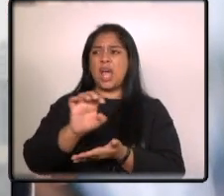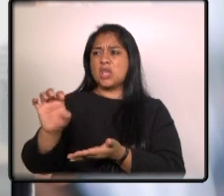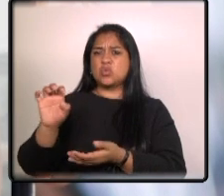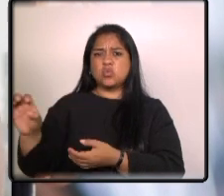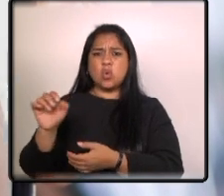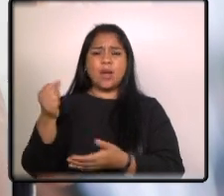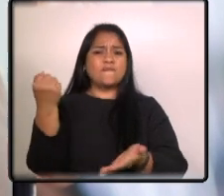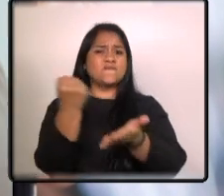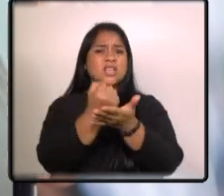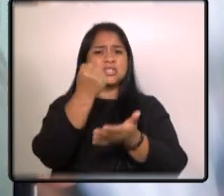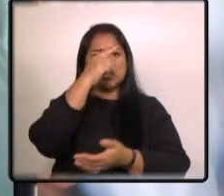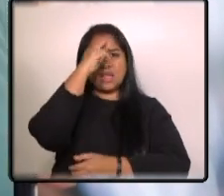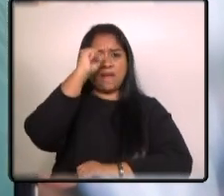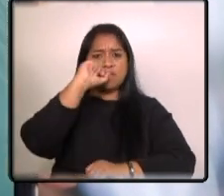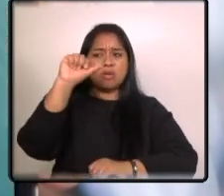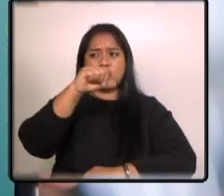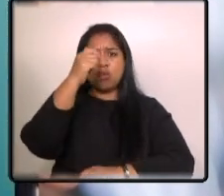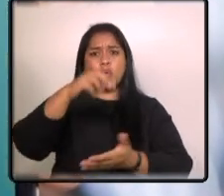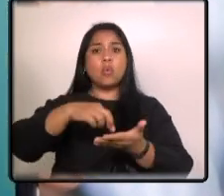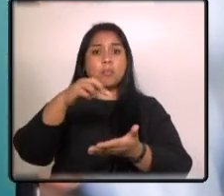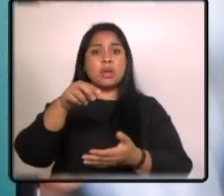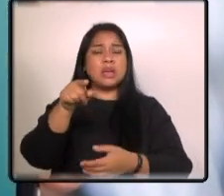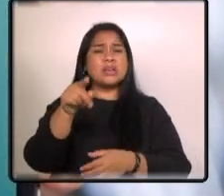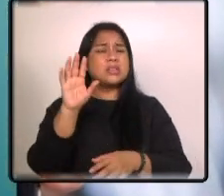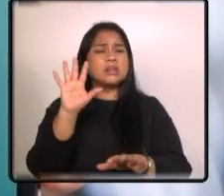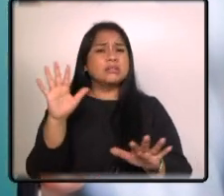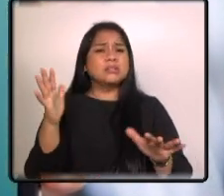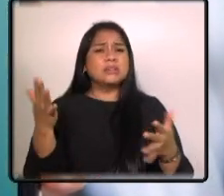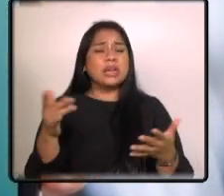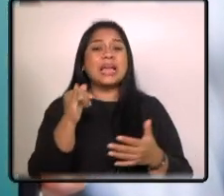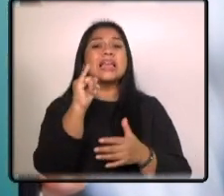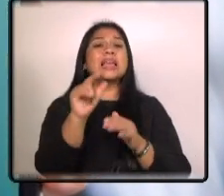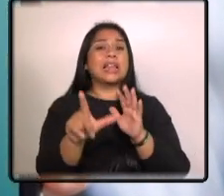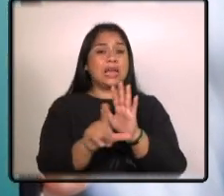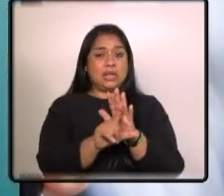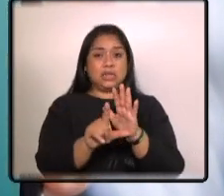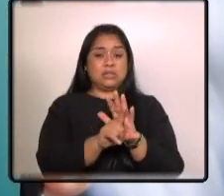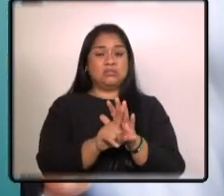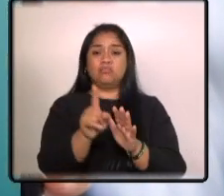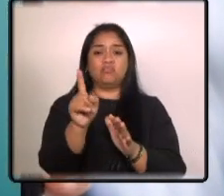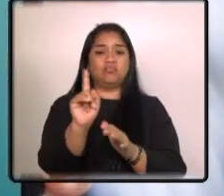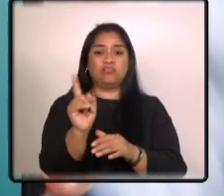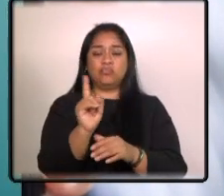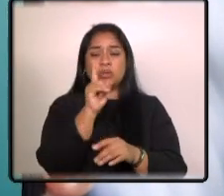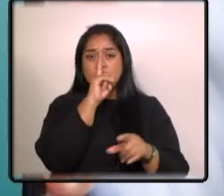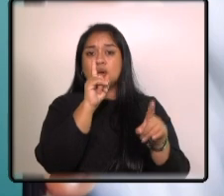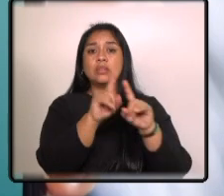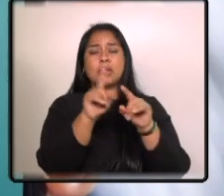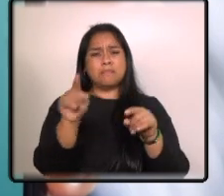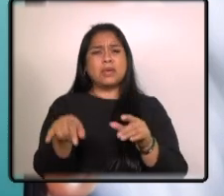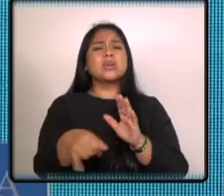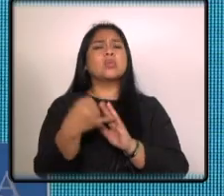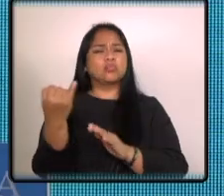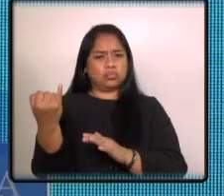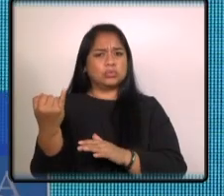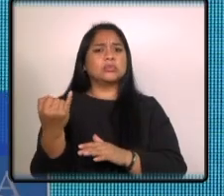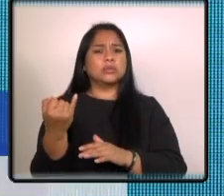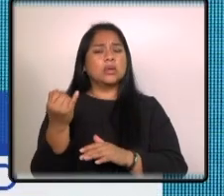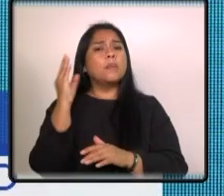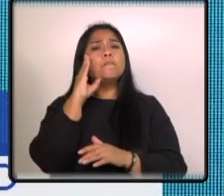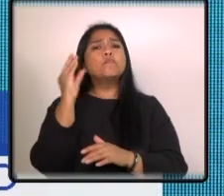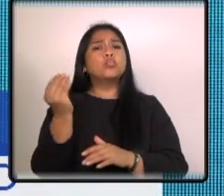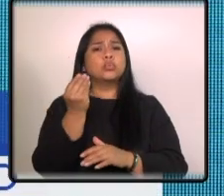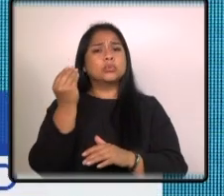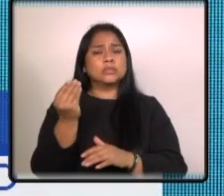trabajo en el extranjero esto es ilegal y de la manera también injusta pues